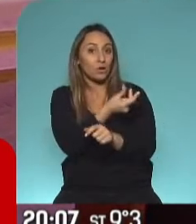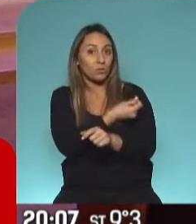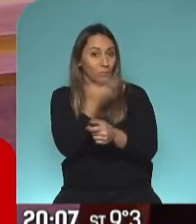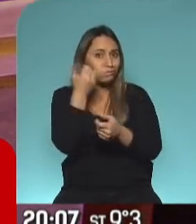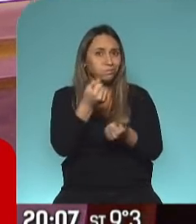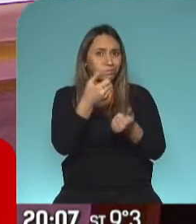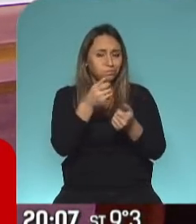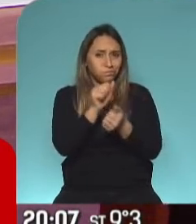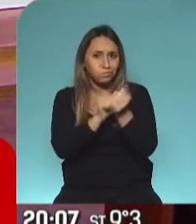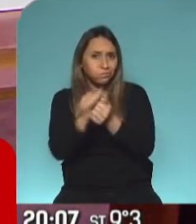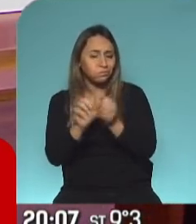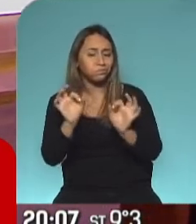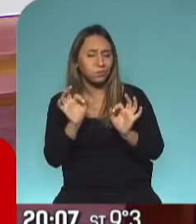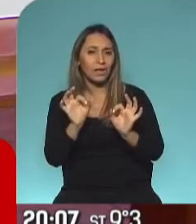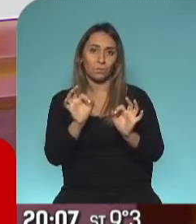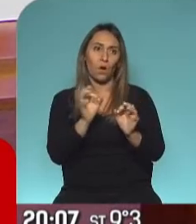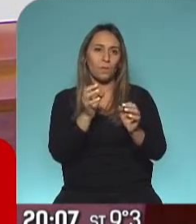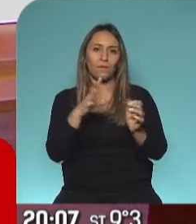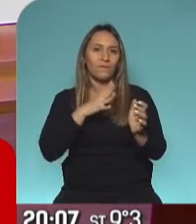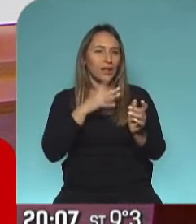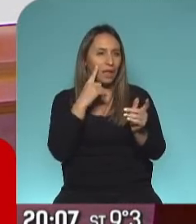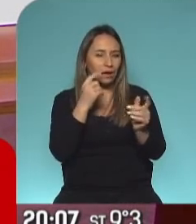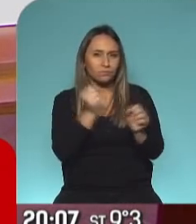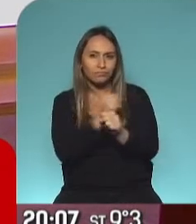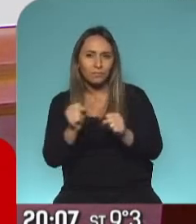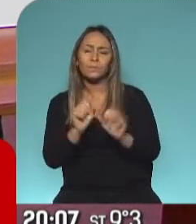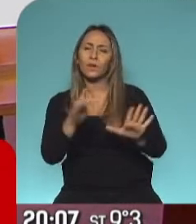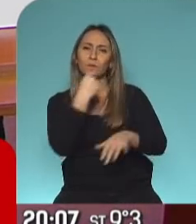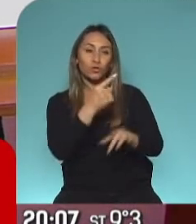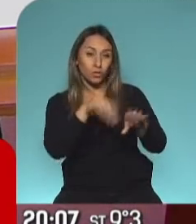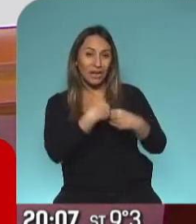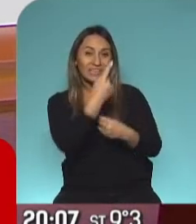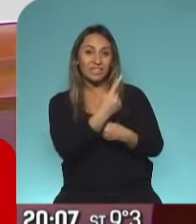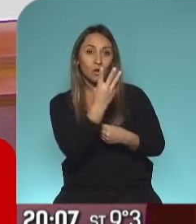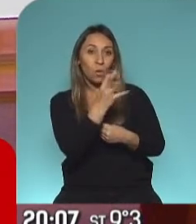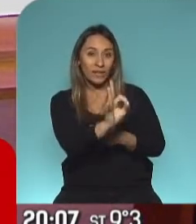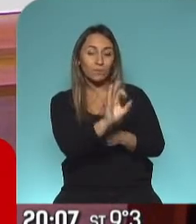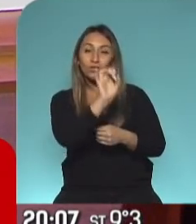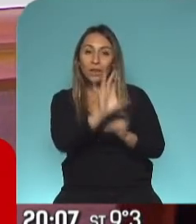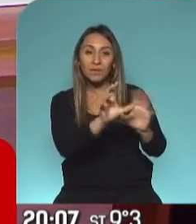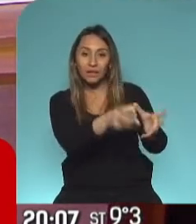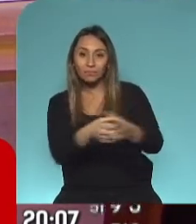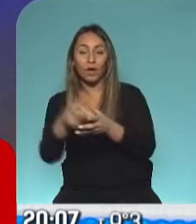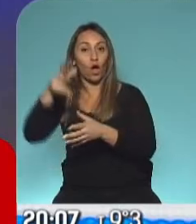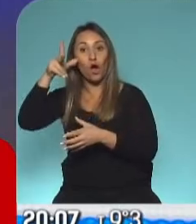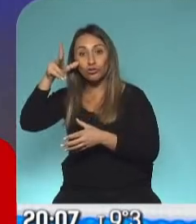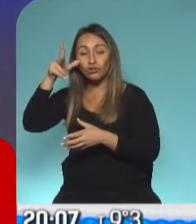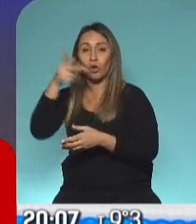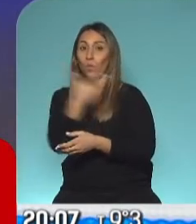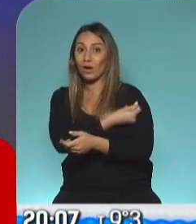¿Cuántas de esas más de 140 están en una fase avanzada? 8, le digo. Los que están más avanzados son 8.